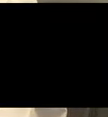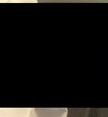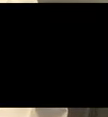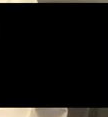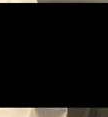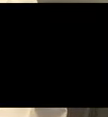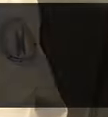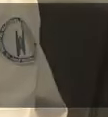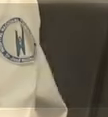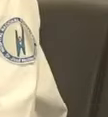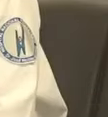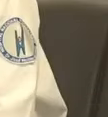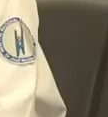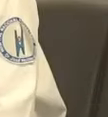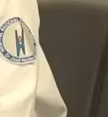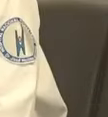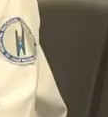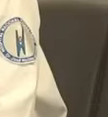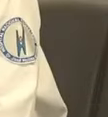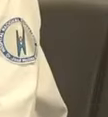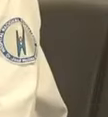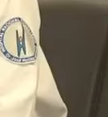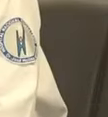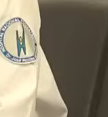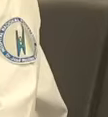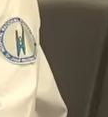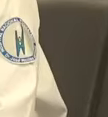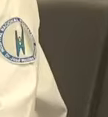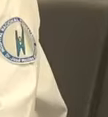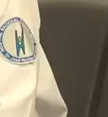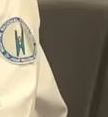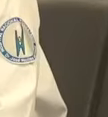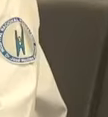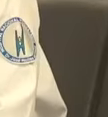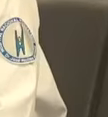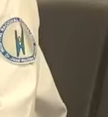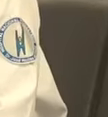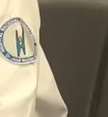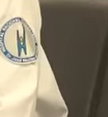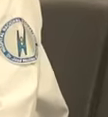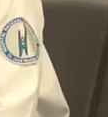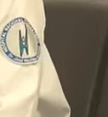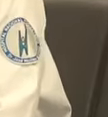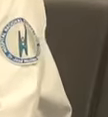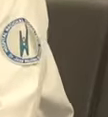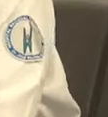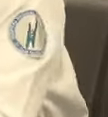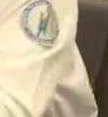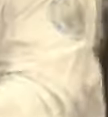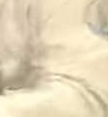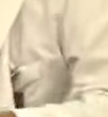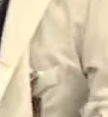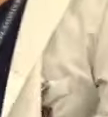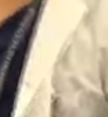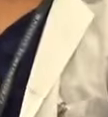lo mejor de sí para atender las necesidades de nuestra población en esta pandemia. Muchas gracias.